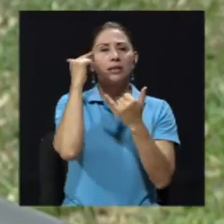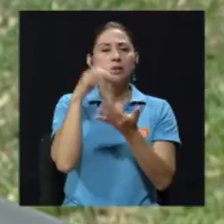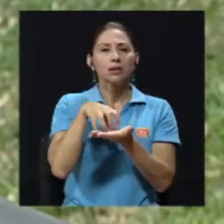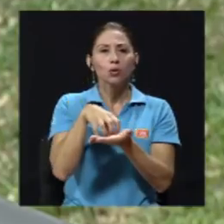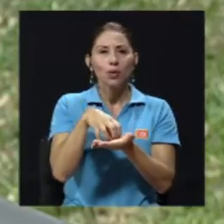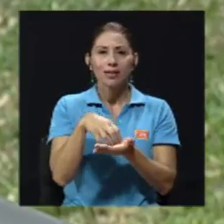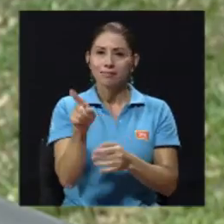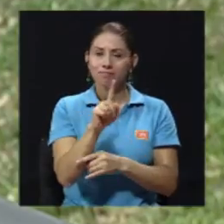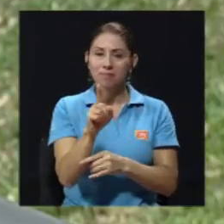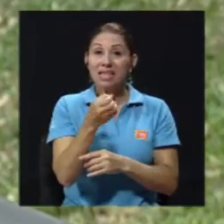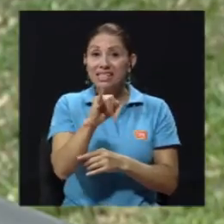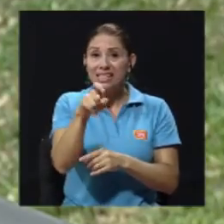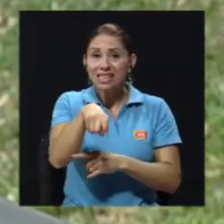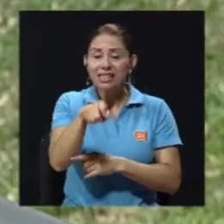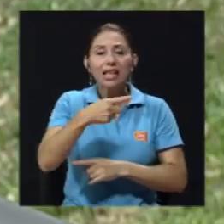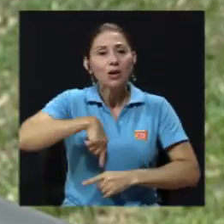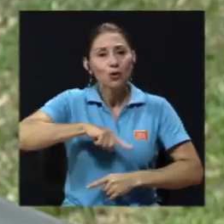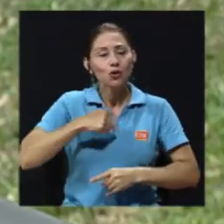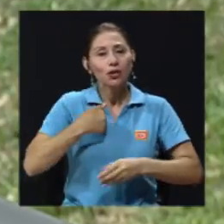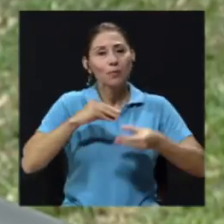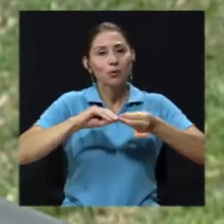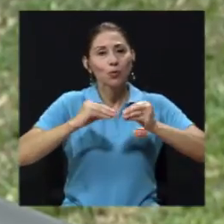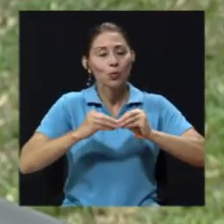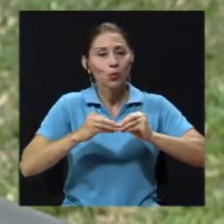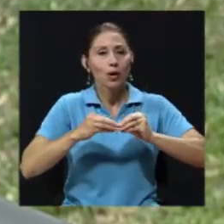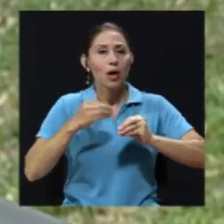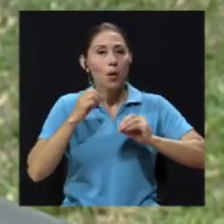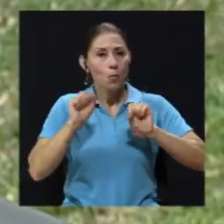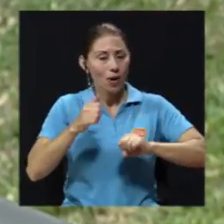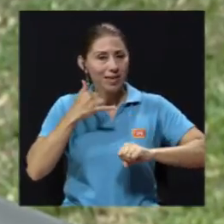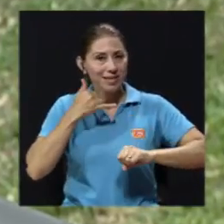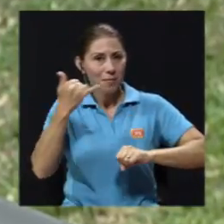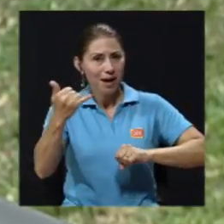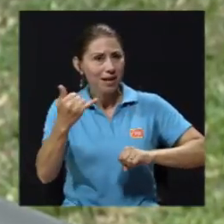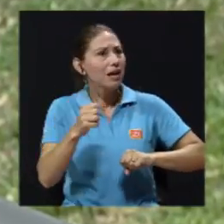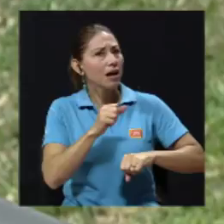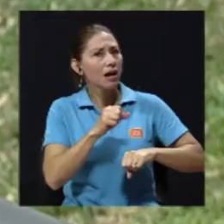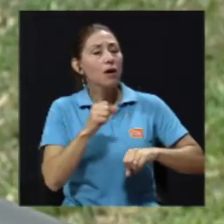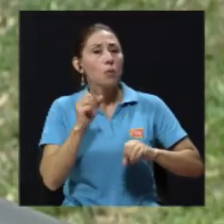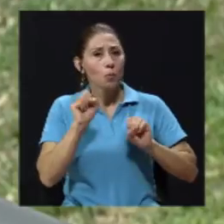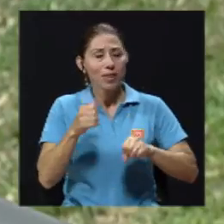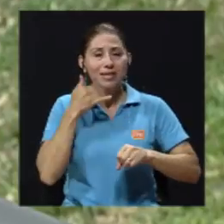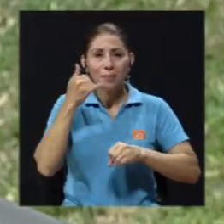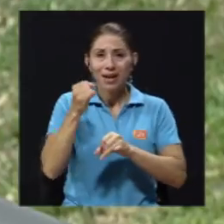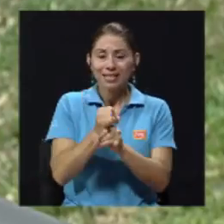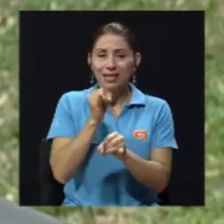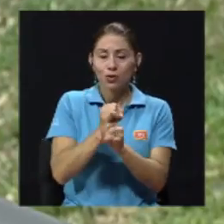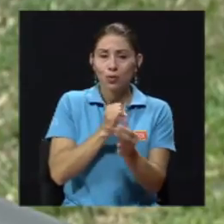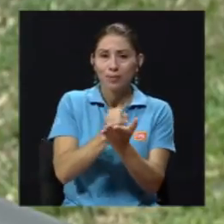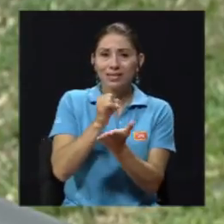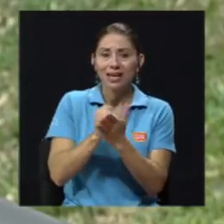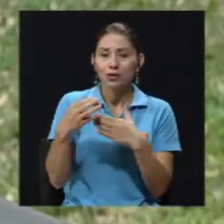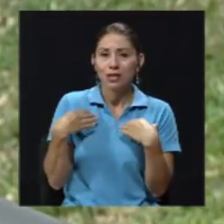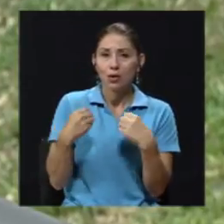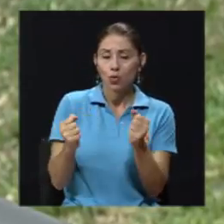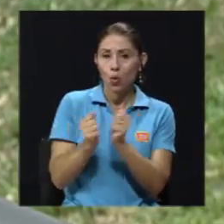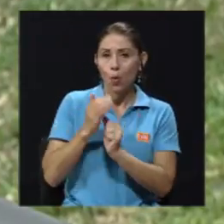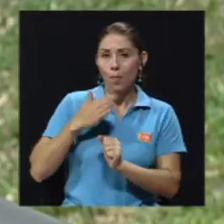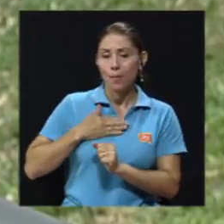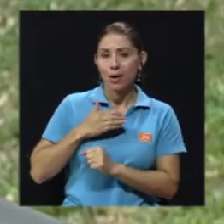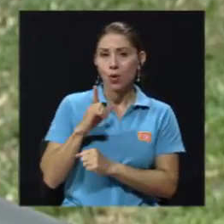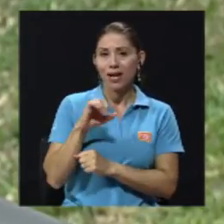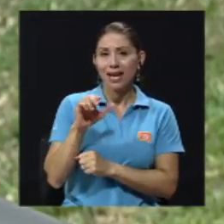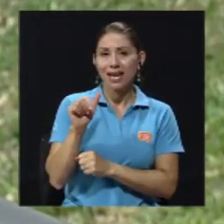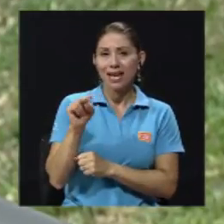necesario, nosotros tenemos una línea en INISA que nos pueden llamar. Sí, vez, por ¿Verdad? Al Instituto de Investigaciones de Salud con mi persona, con